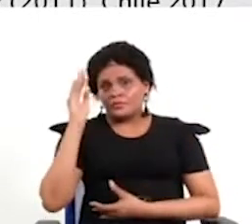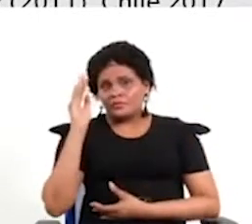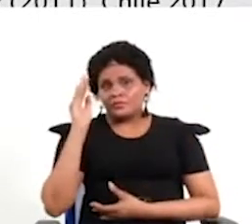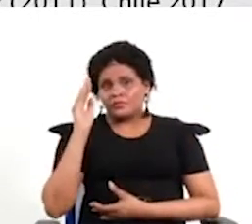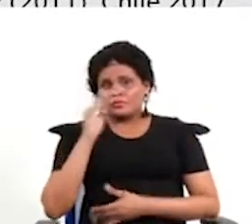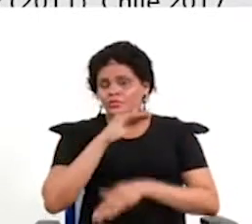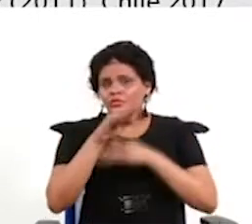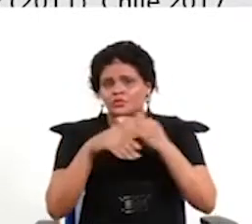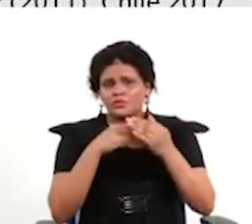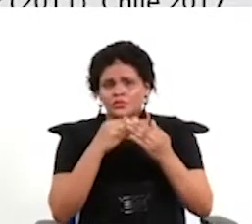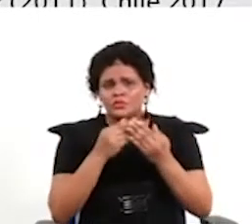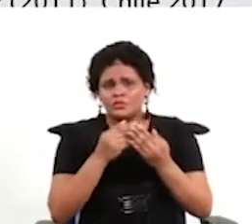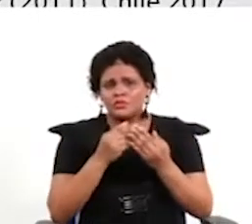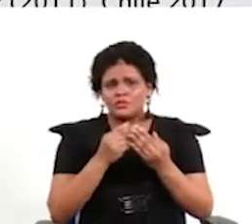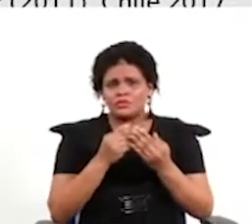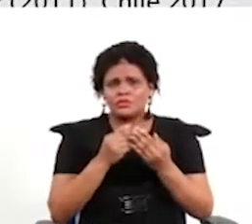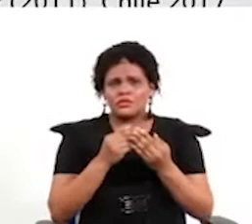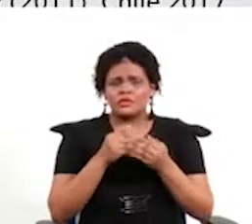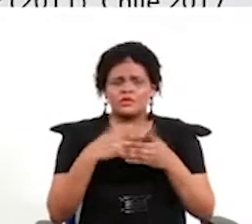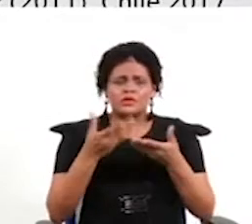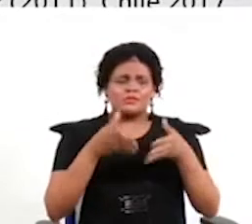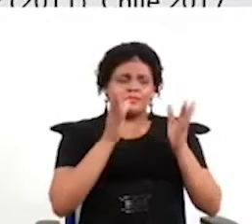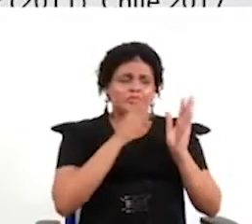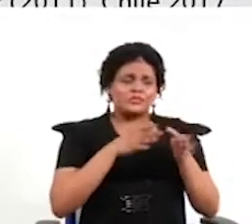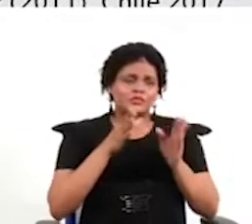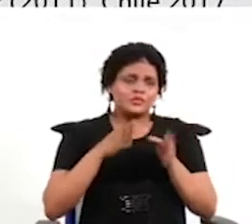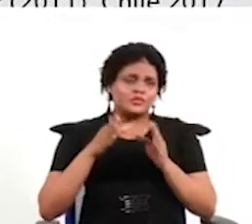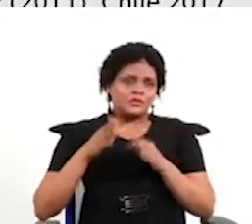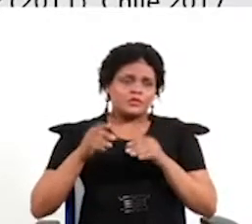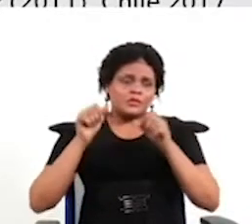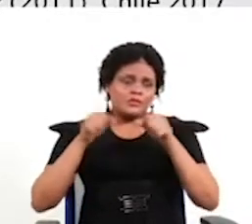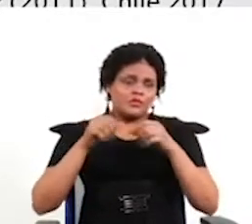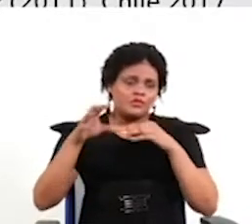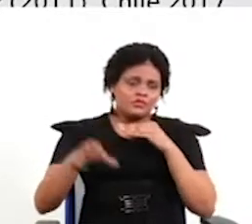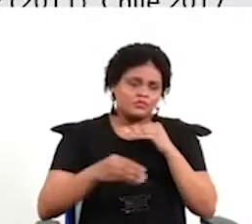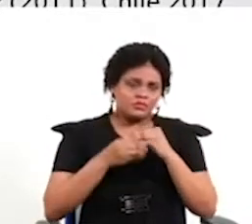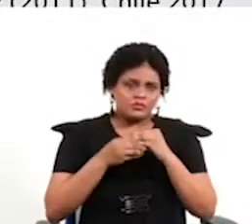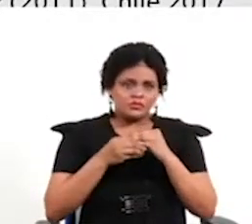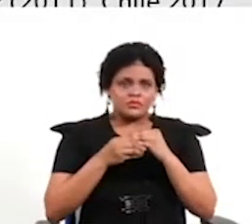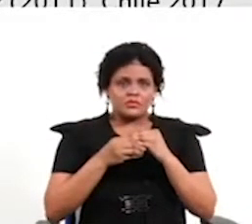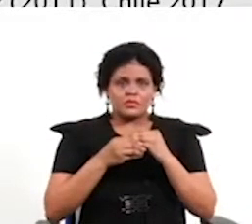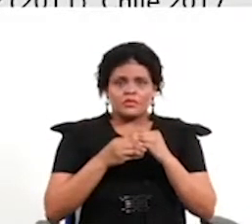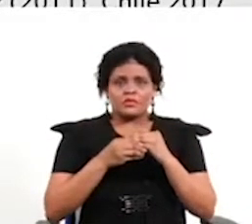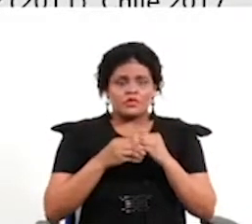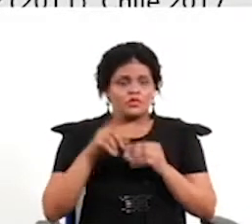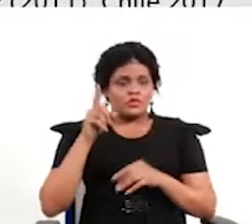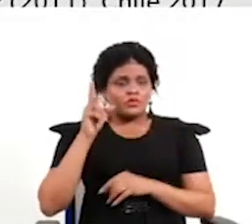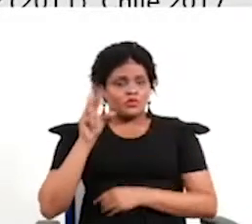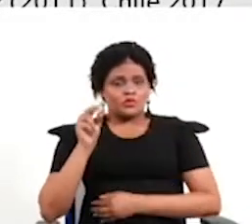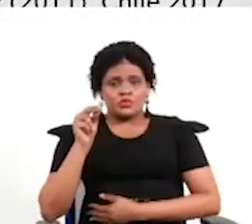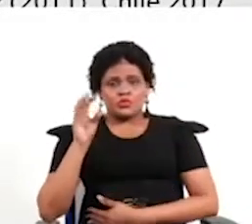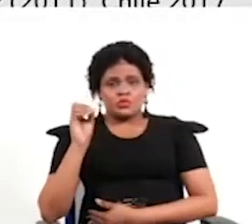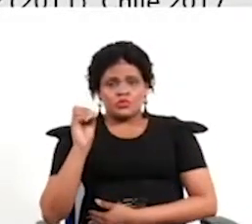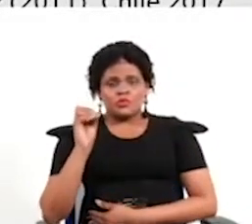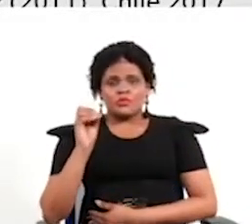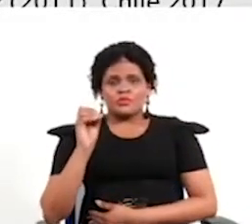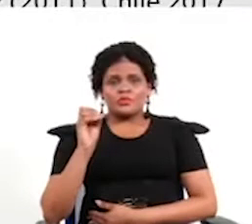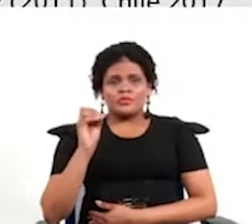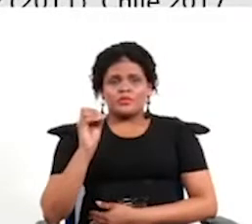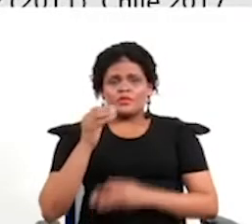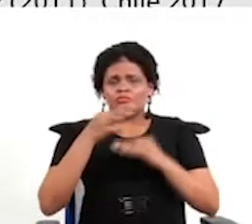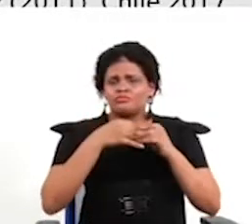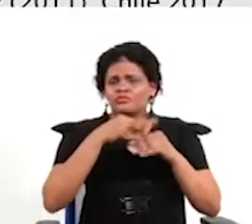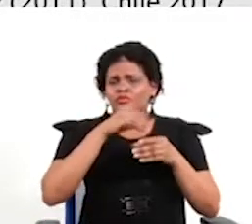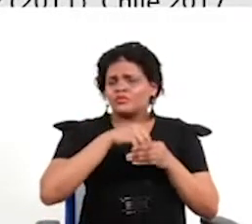lo que no hay es procedimientos que obliguen al tratamiento. No decimos en este sentido que tenga que